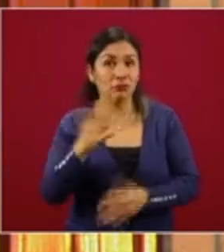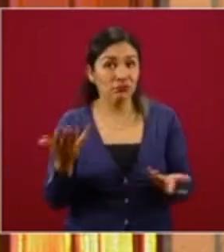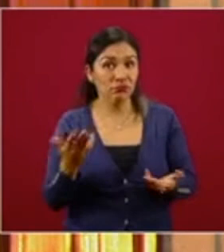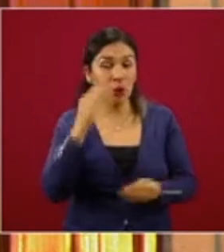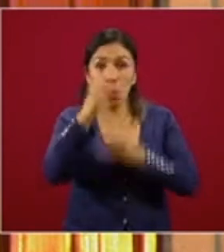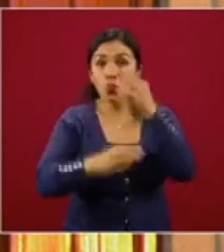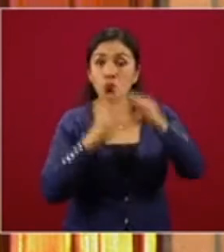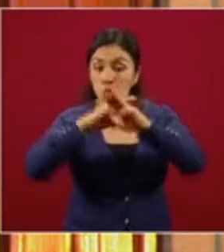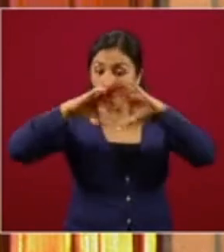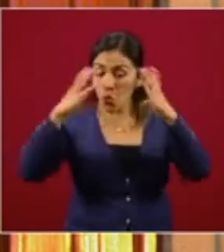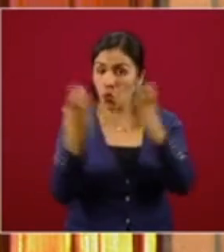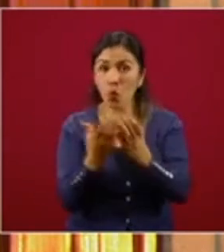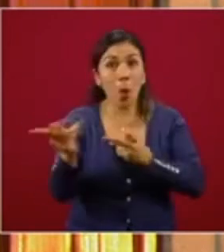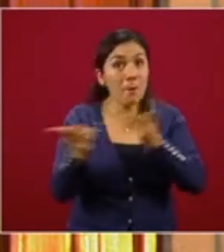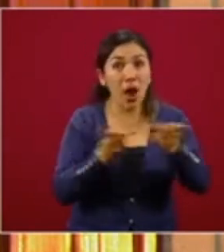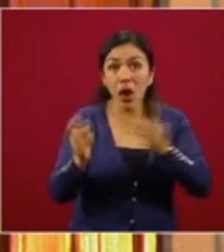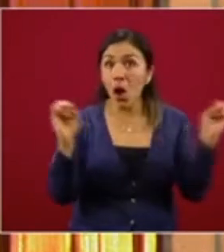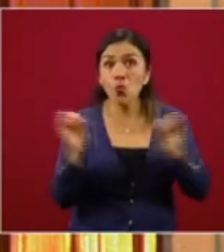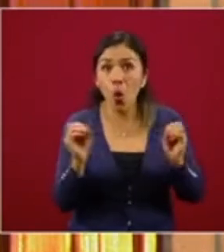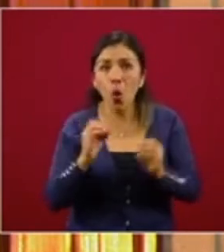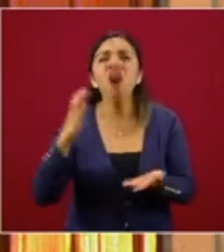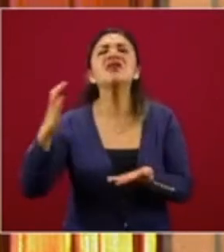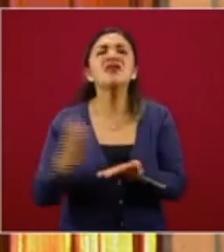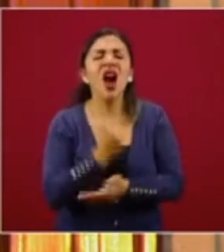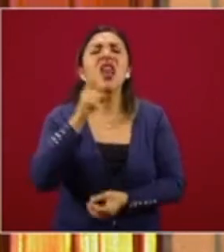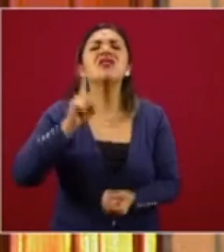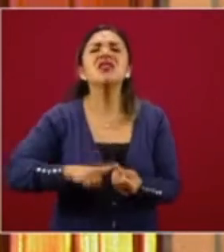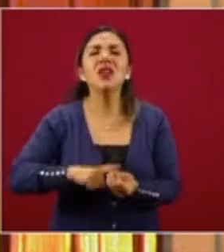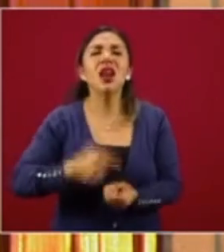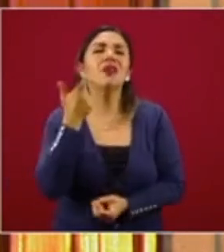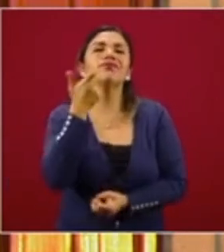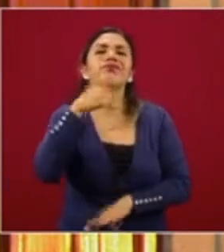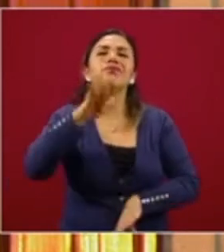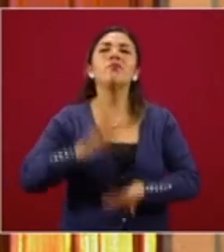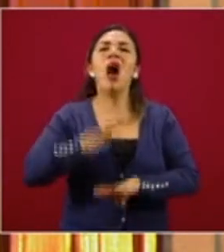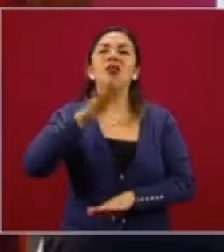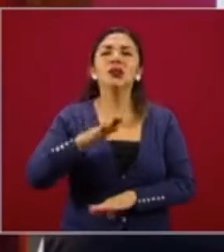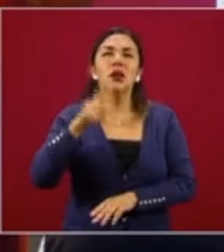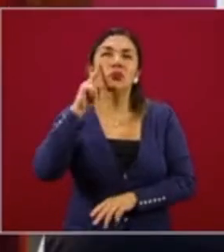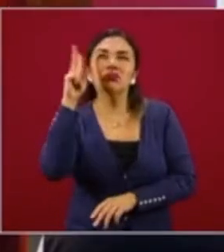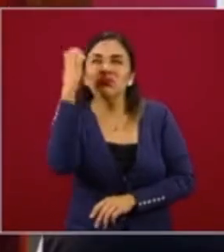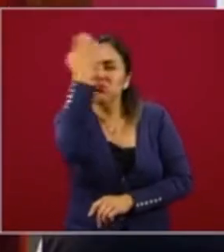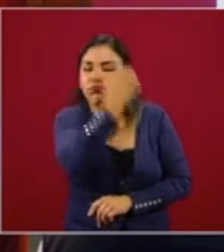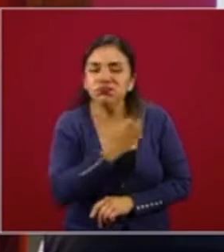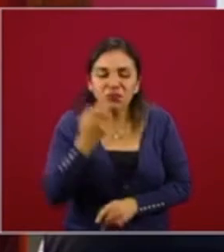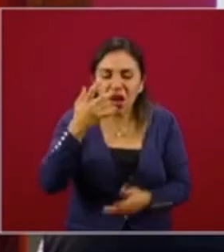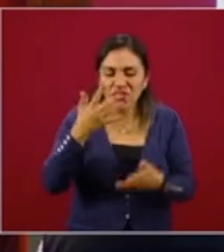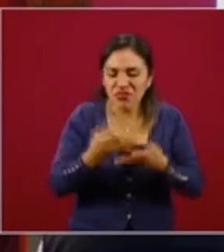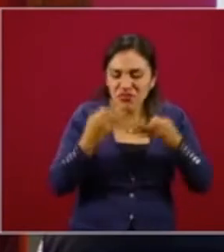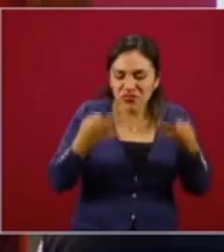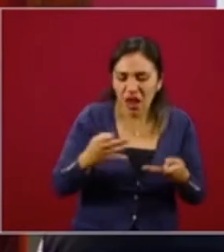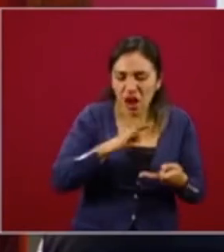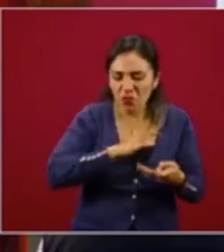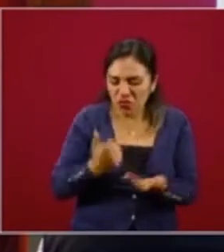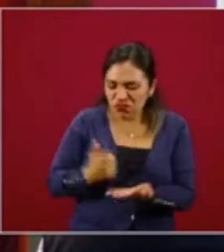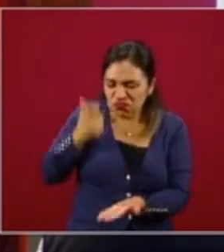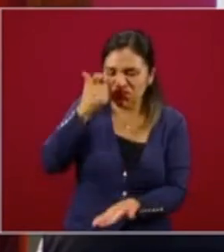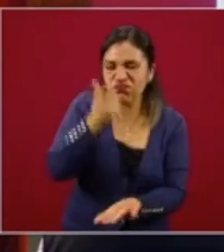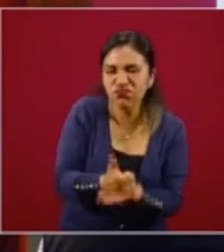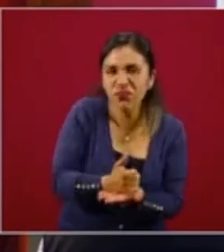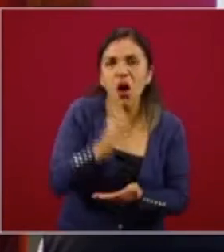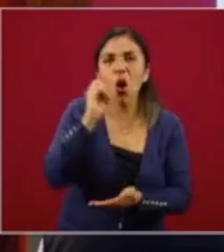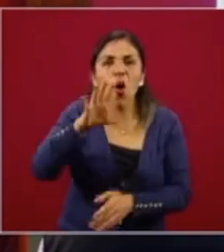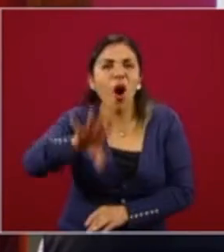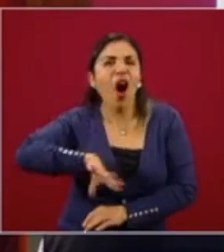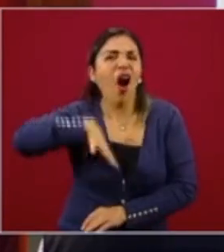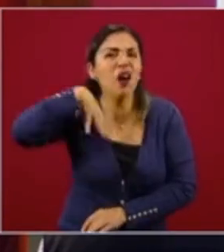donde no hay planeación, ¿quién gana? El que tiene más dinero, el que especula más con la tierra, el que puede llegar y